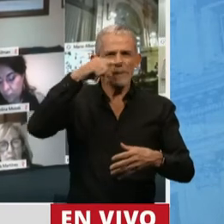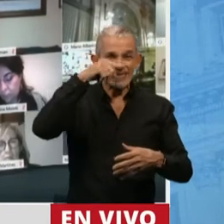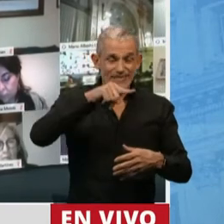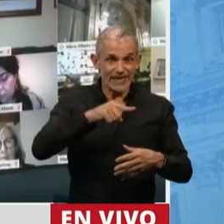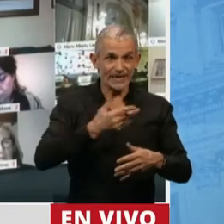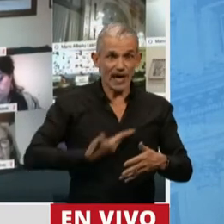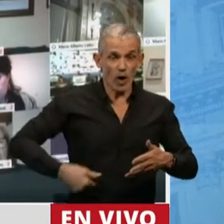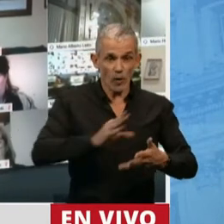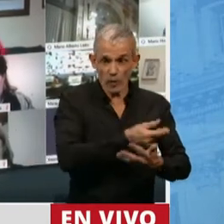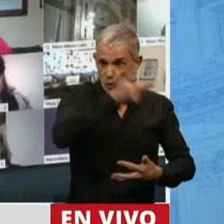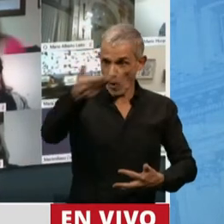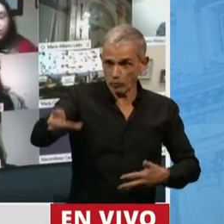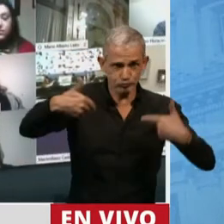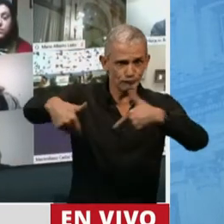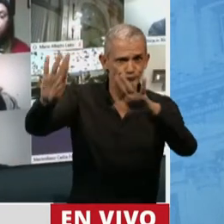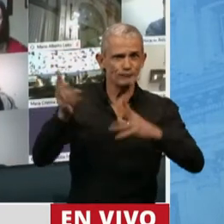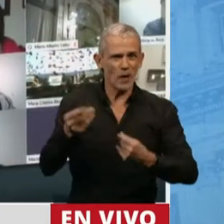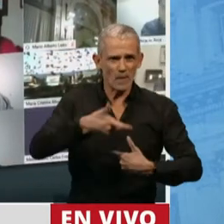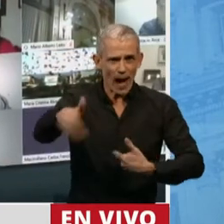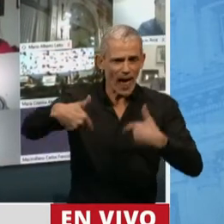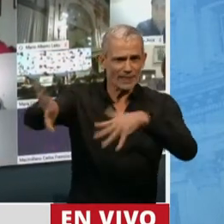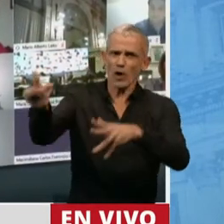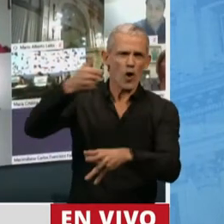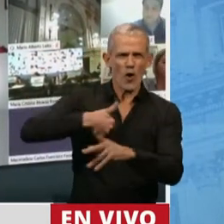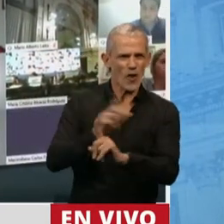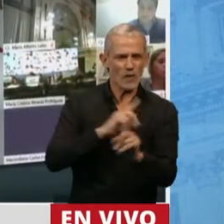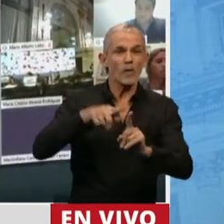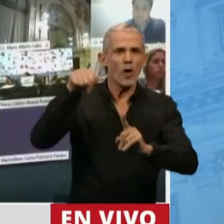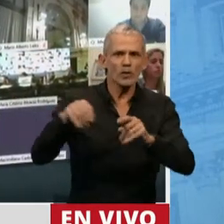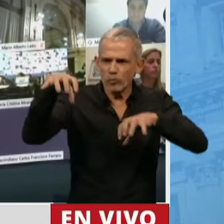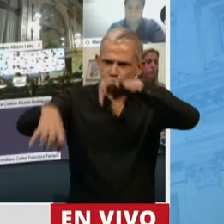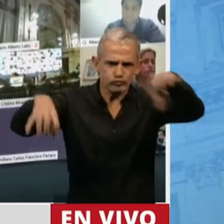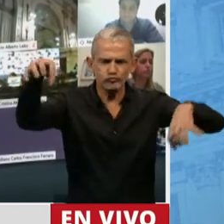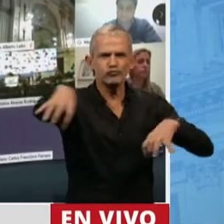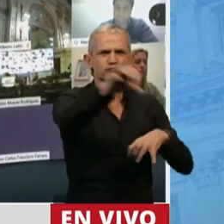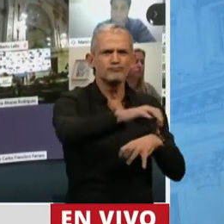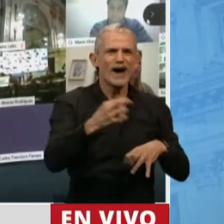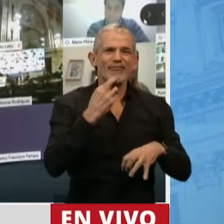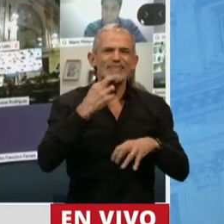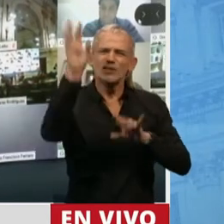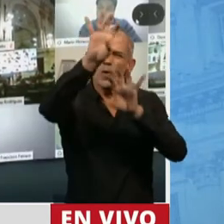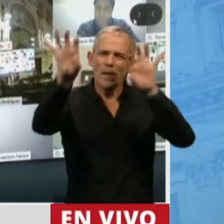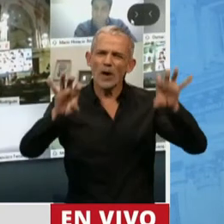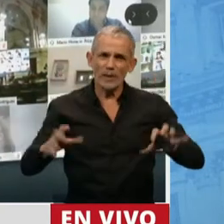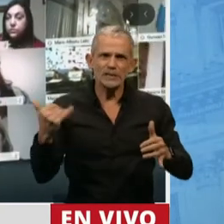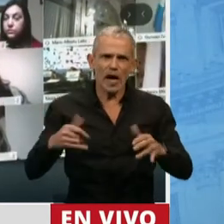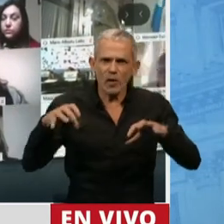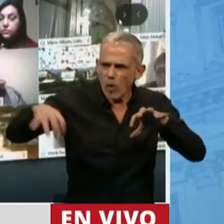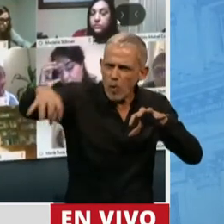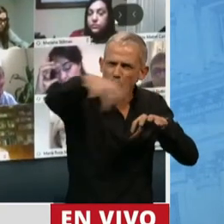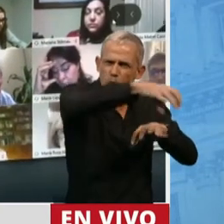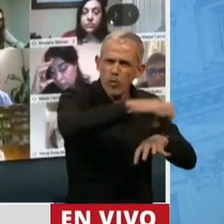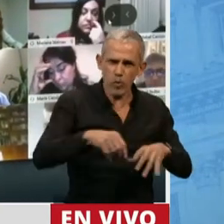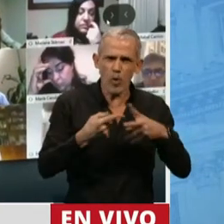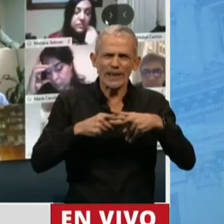aportes no retornables y que hoy permiten tener 40 clúster tecnológicos en 19 provincias. Así que efectivamente